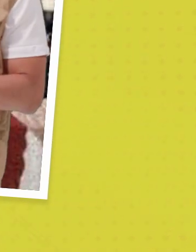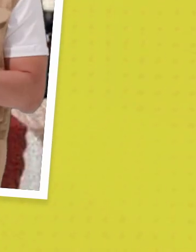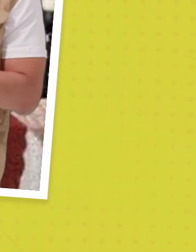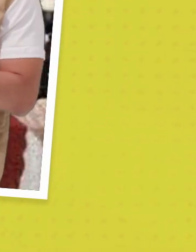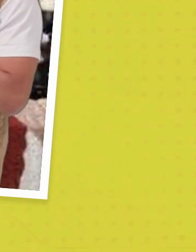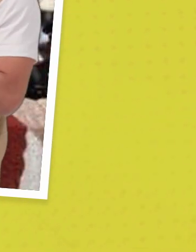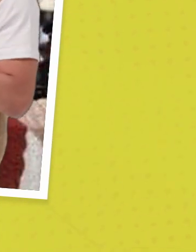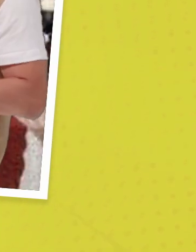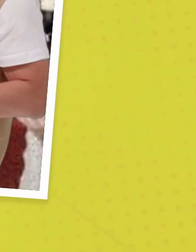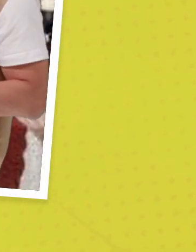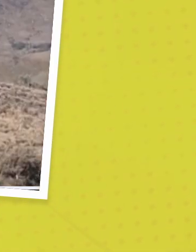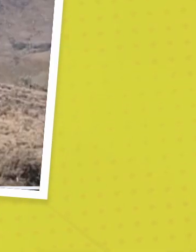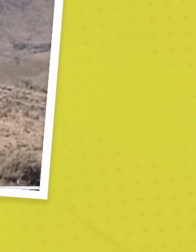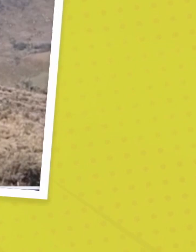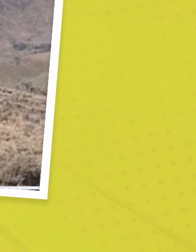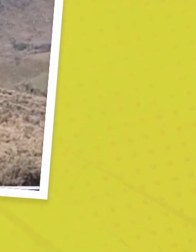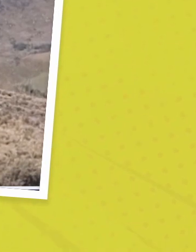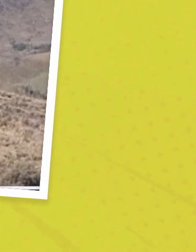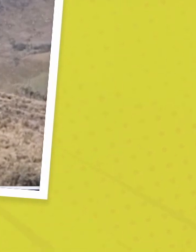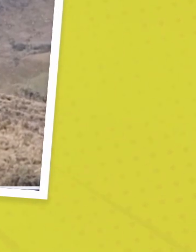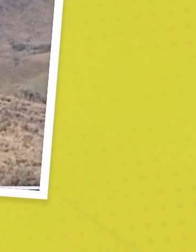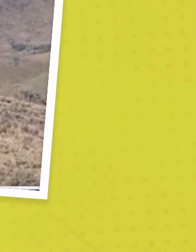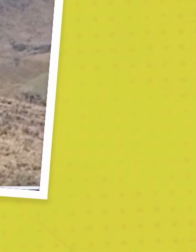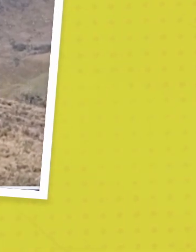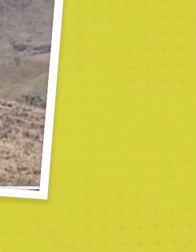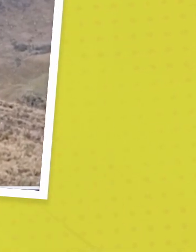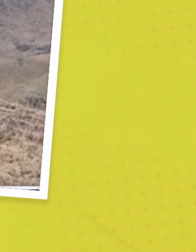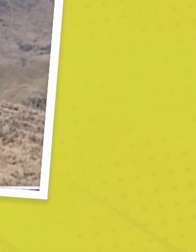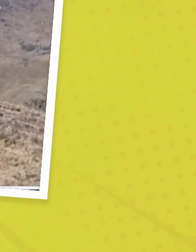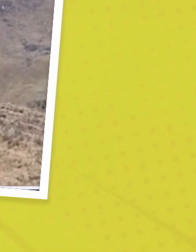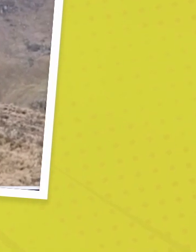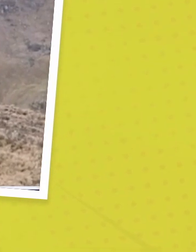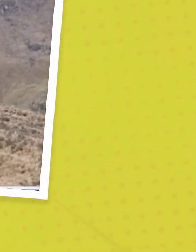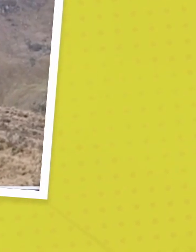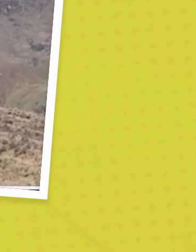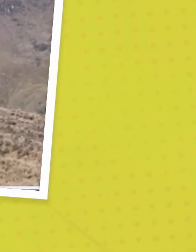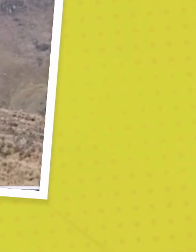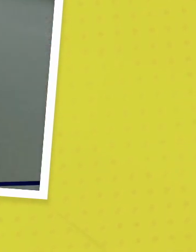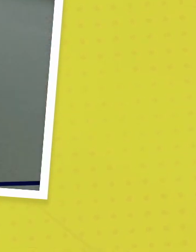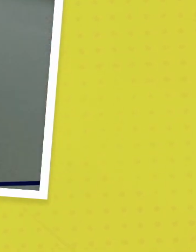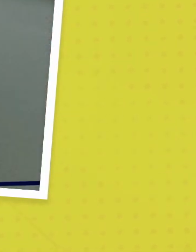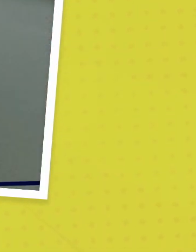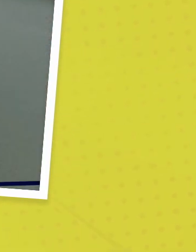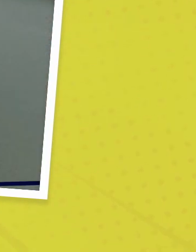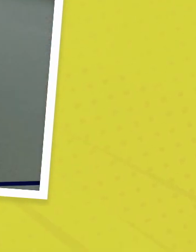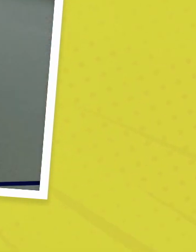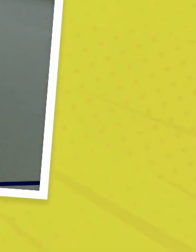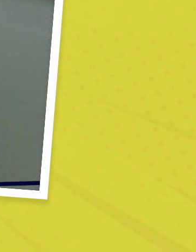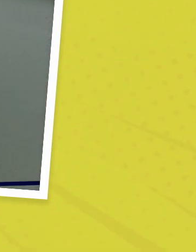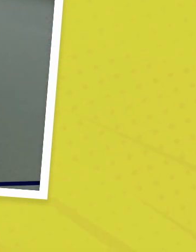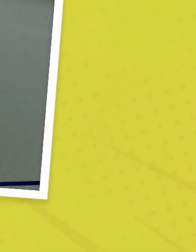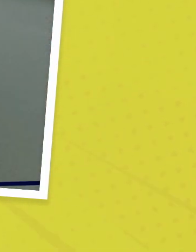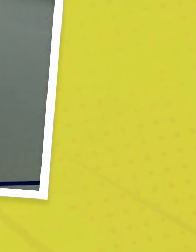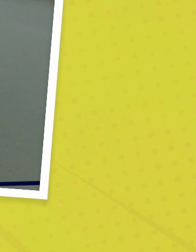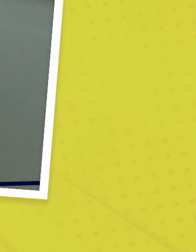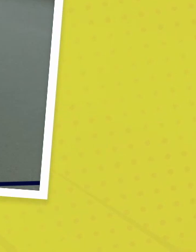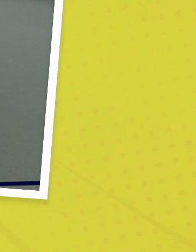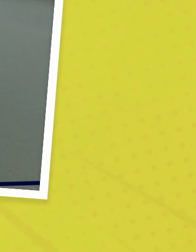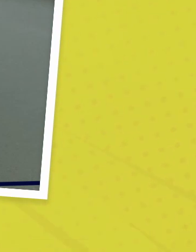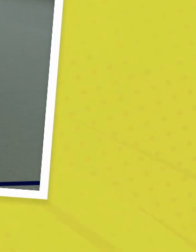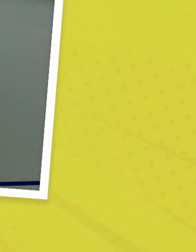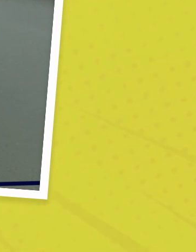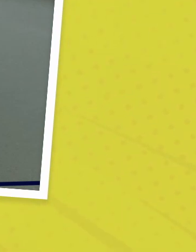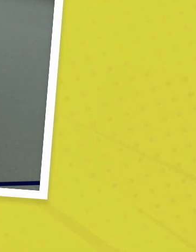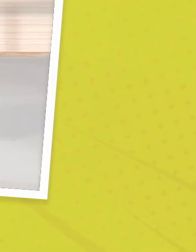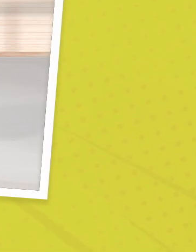artística actual. Y recopilar información sobre elementos para difusión de contenidos y acciones que apoyen el